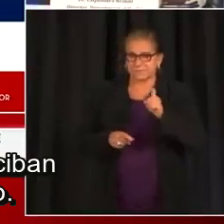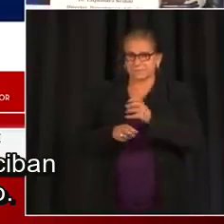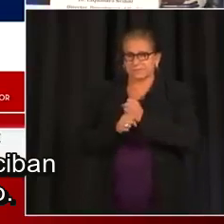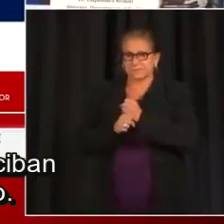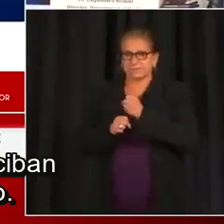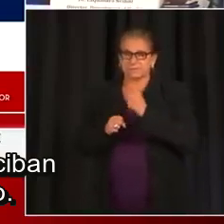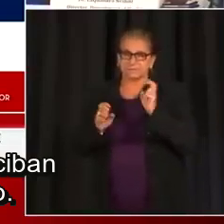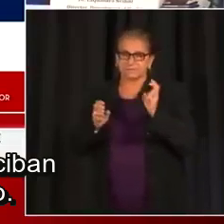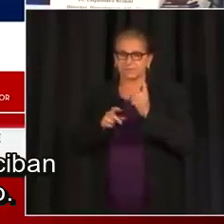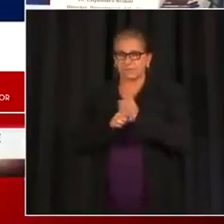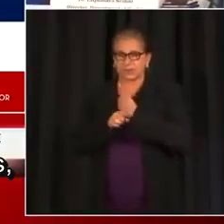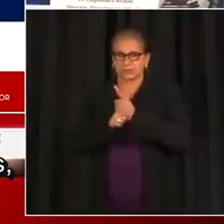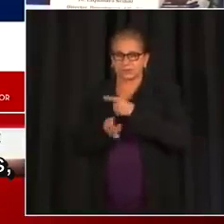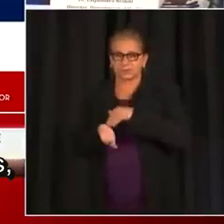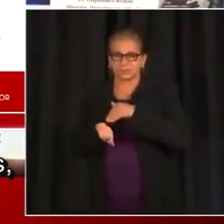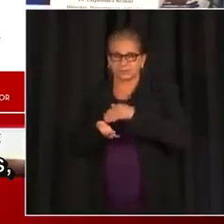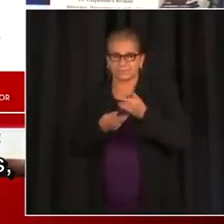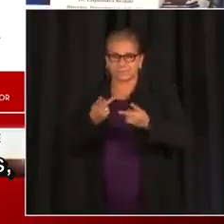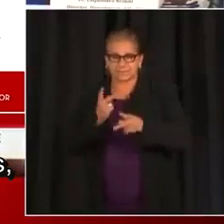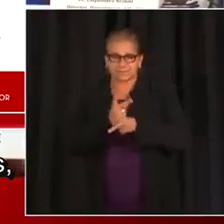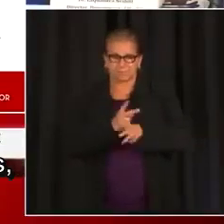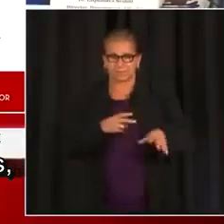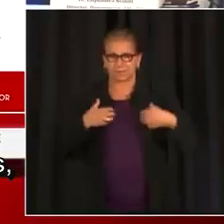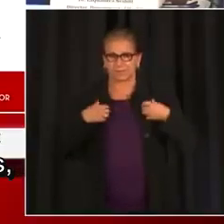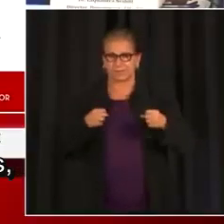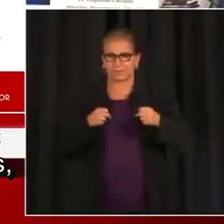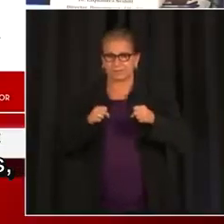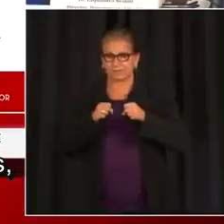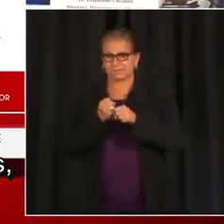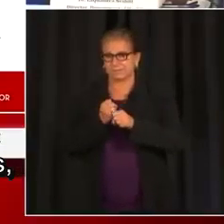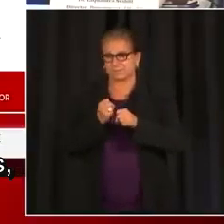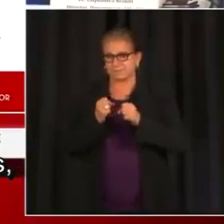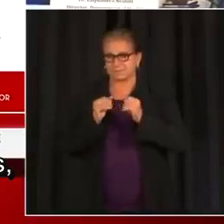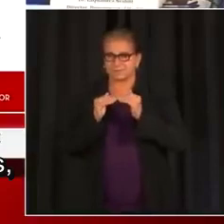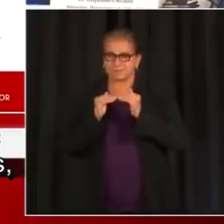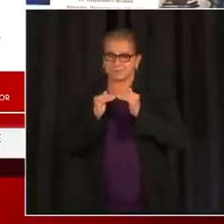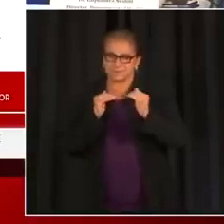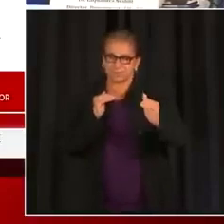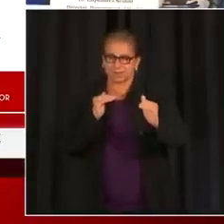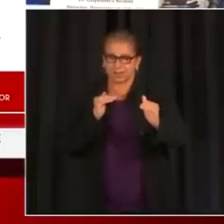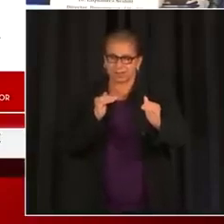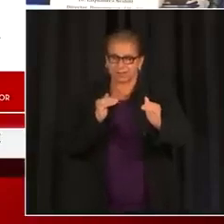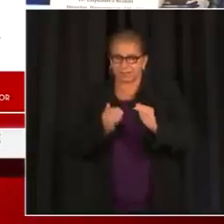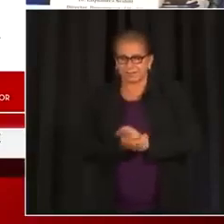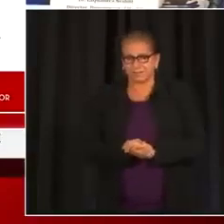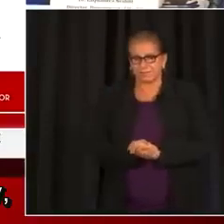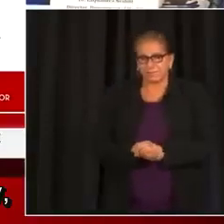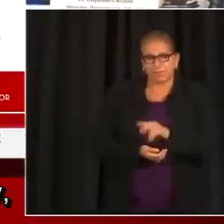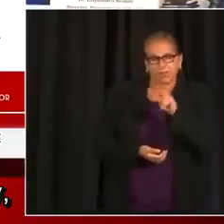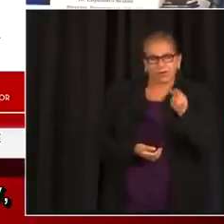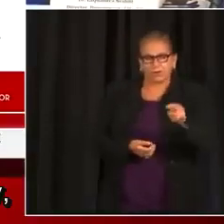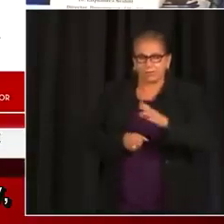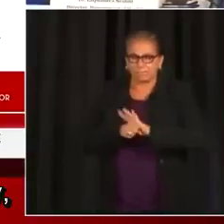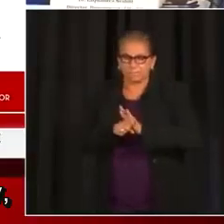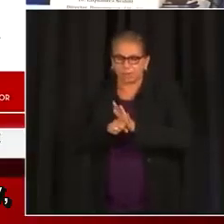un servicio médico apropiado. Y para ayudar con las vacunas, vamos a lanzar el lunes el portal de